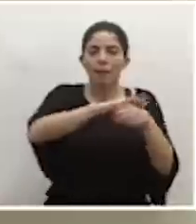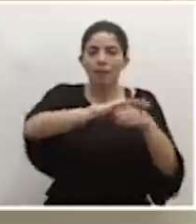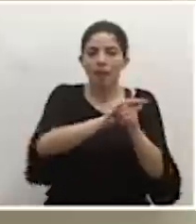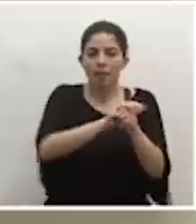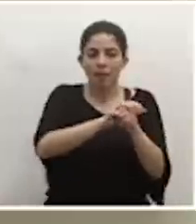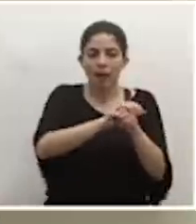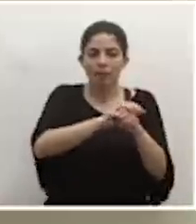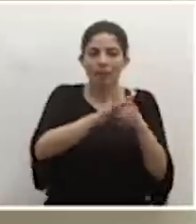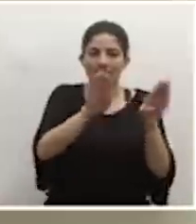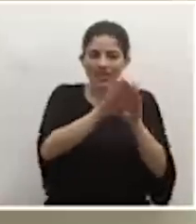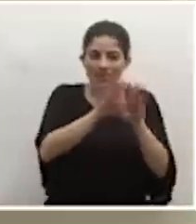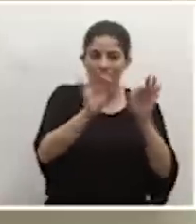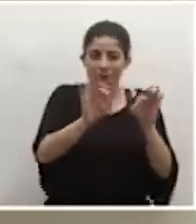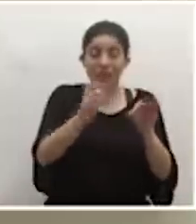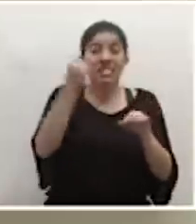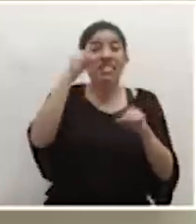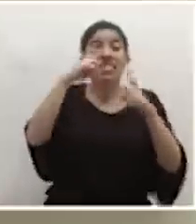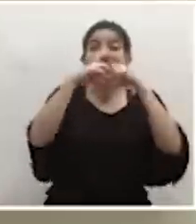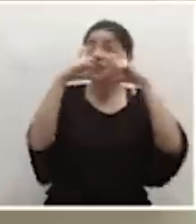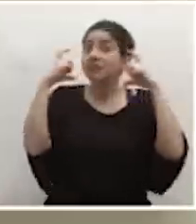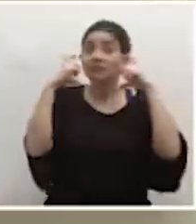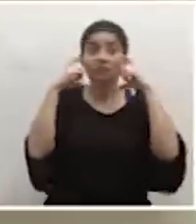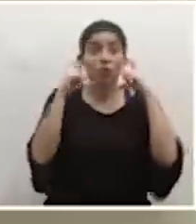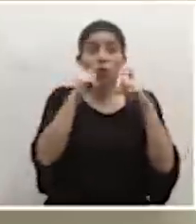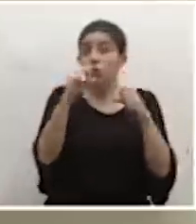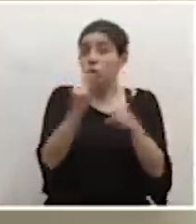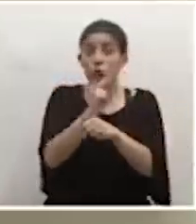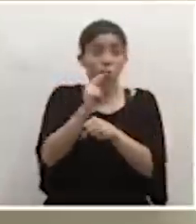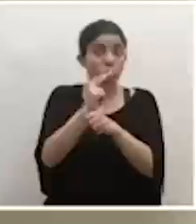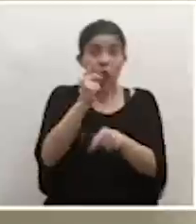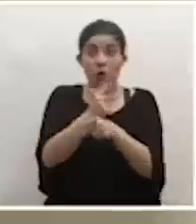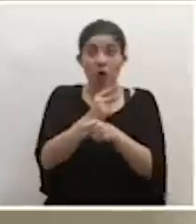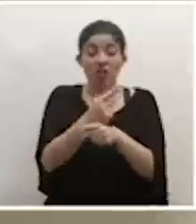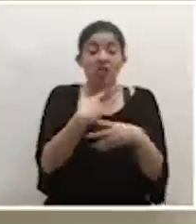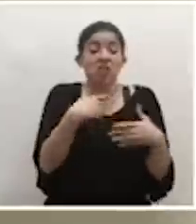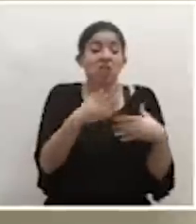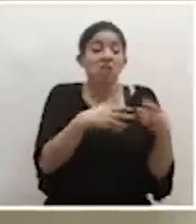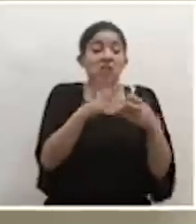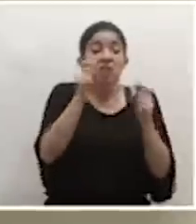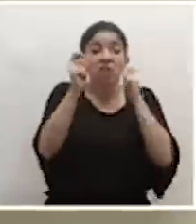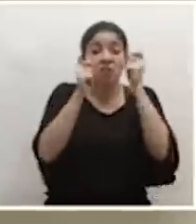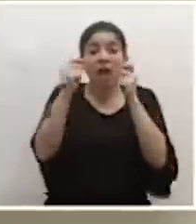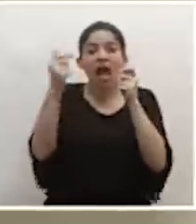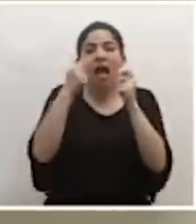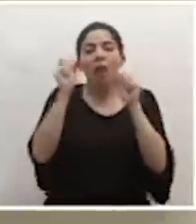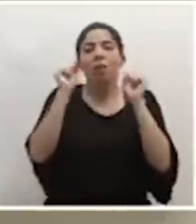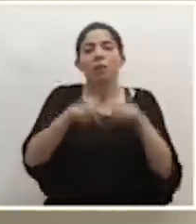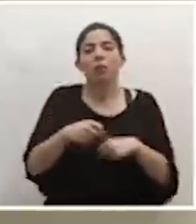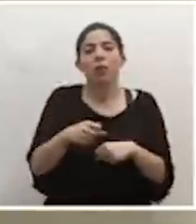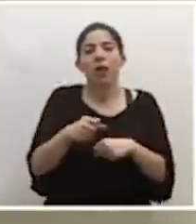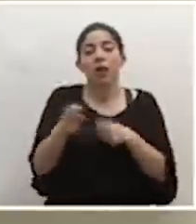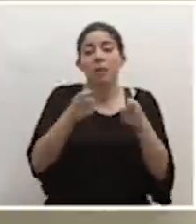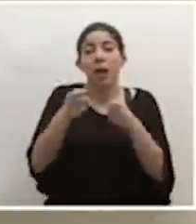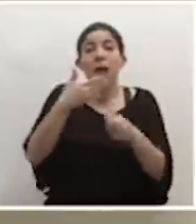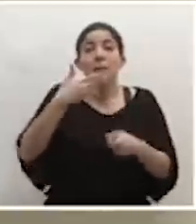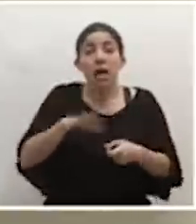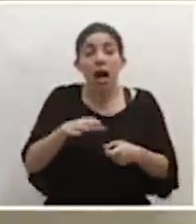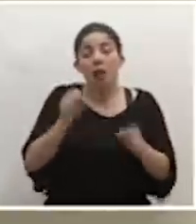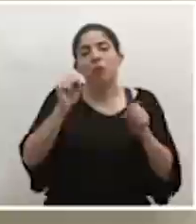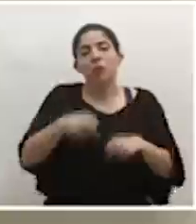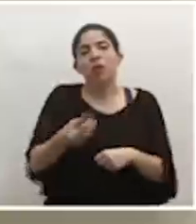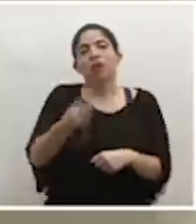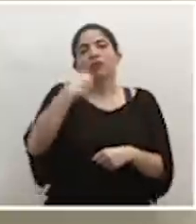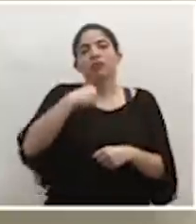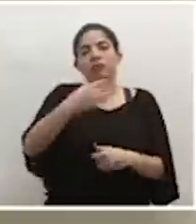si no usamos las mascarillas, como tiene que ser, más bien se convierten en un método de transmisión del virus y eso es lo que menos